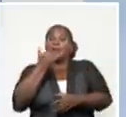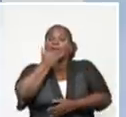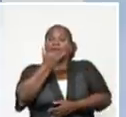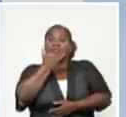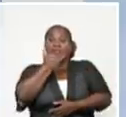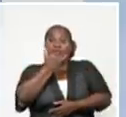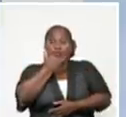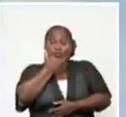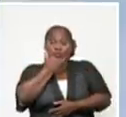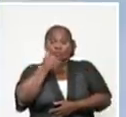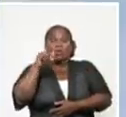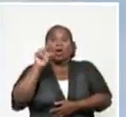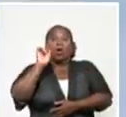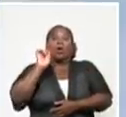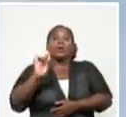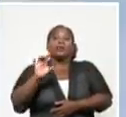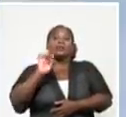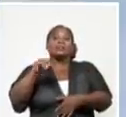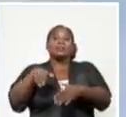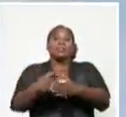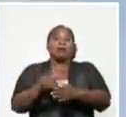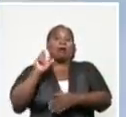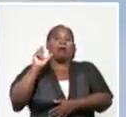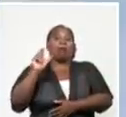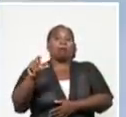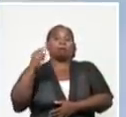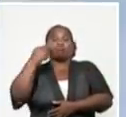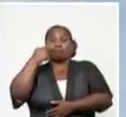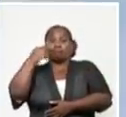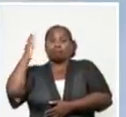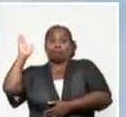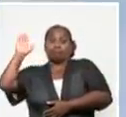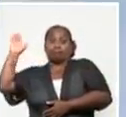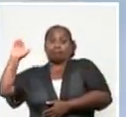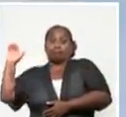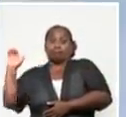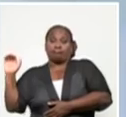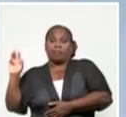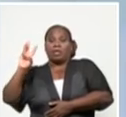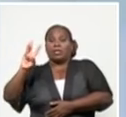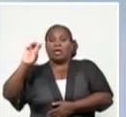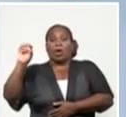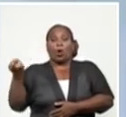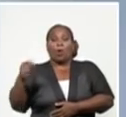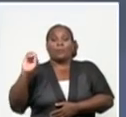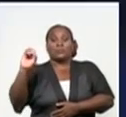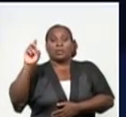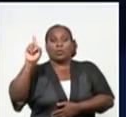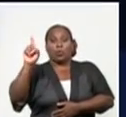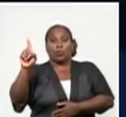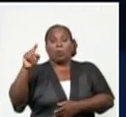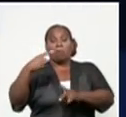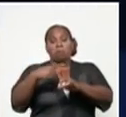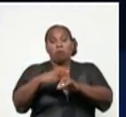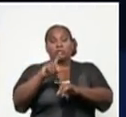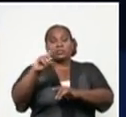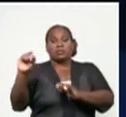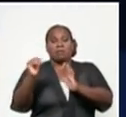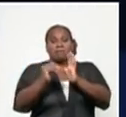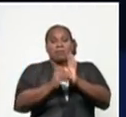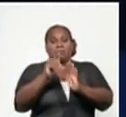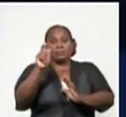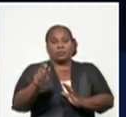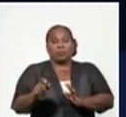estos últimos 15 días, y se incrementa a 3,01 por 100 mil habitantes. En